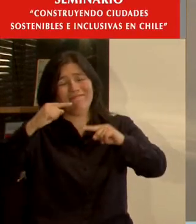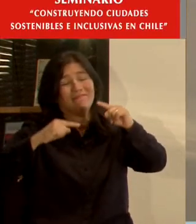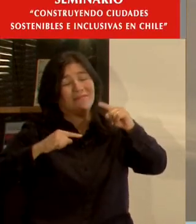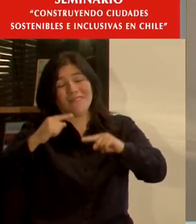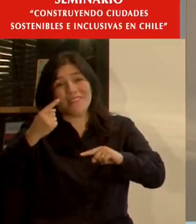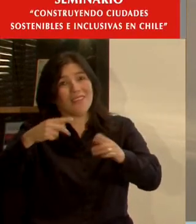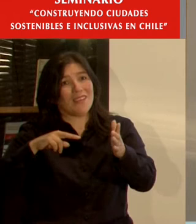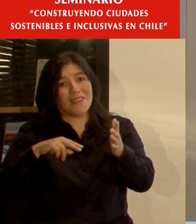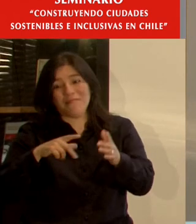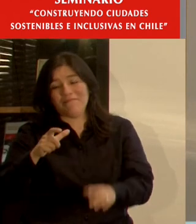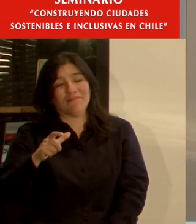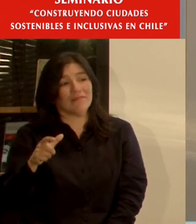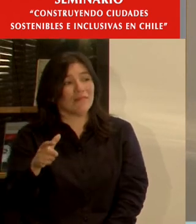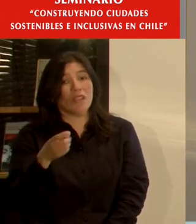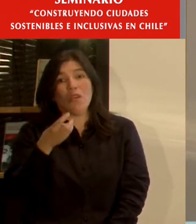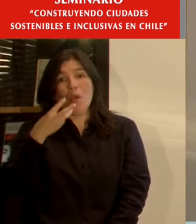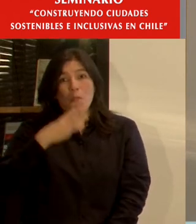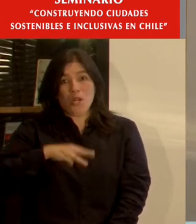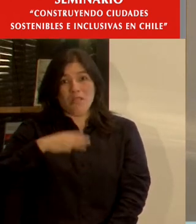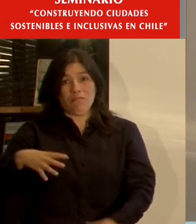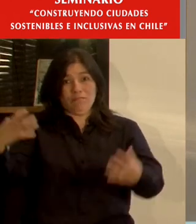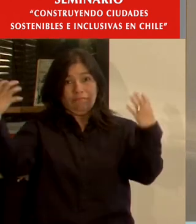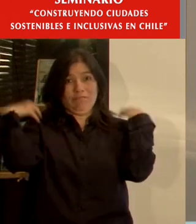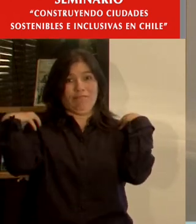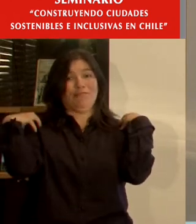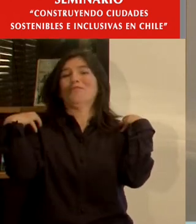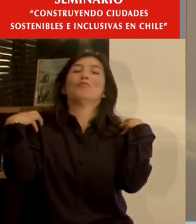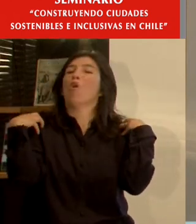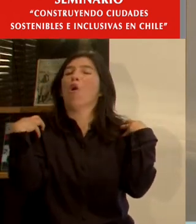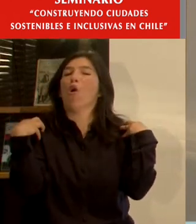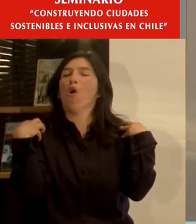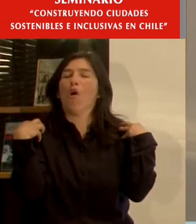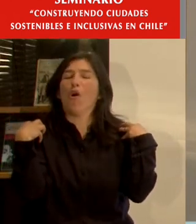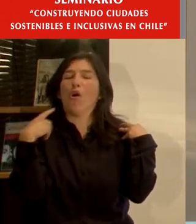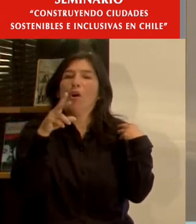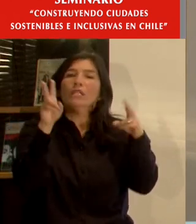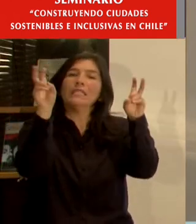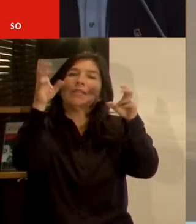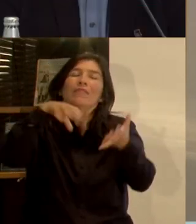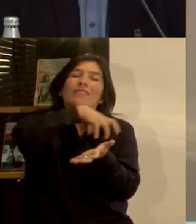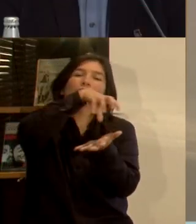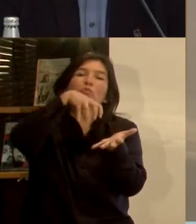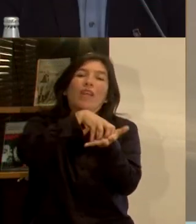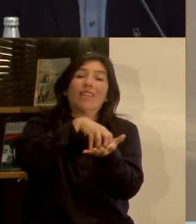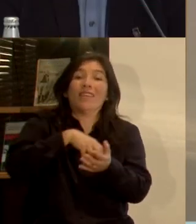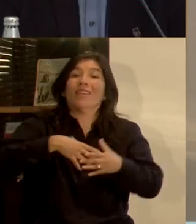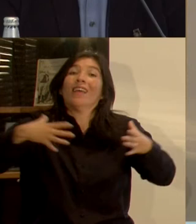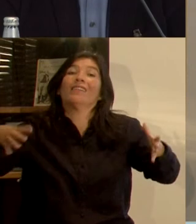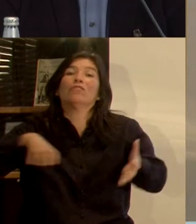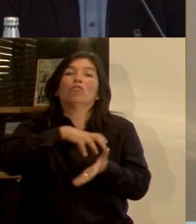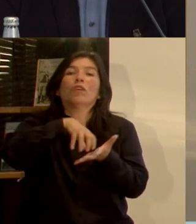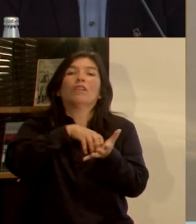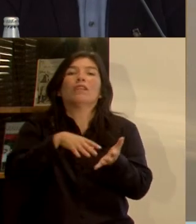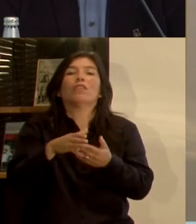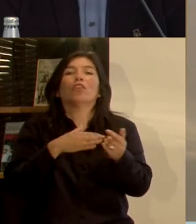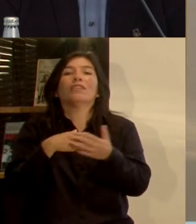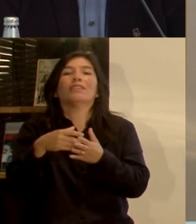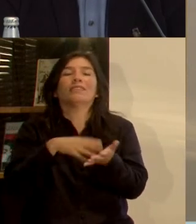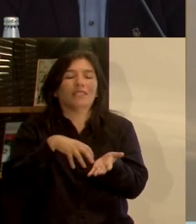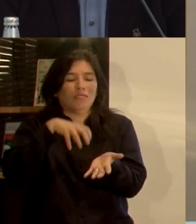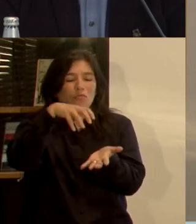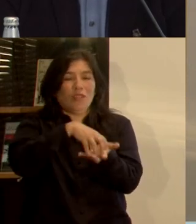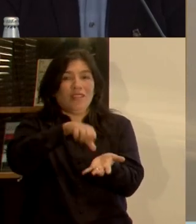las capacidades de los municipios. Aquí no le podemos endosar la responsabilidad de los municipios. Los temas de ciudad, de gran ciudad son temas metropolitanos, de